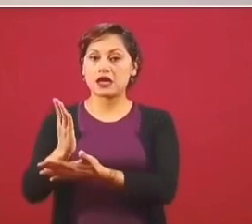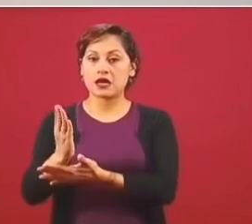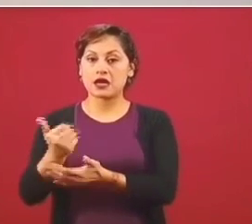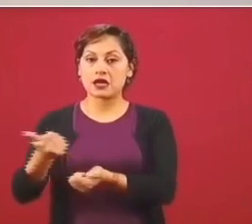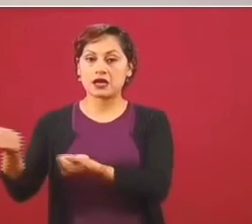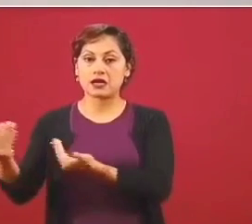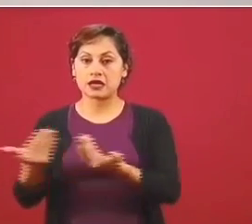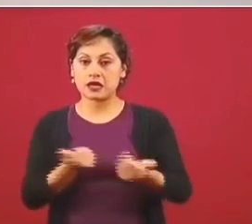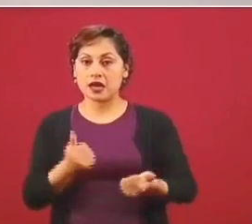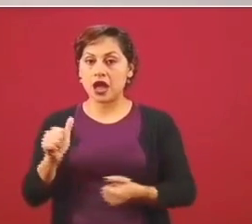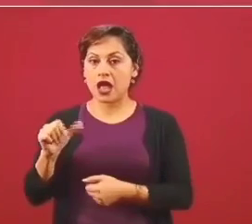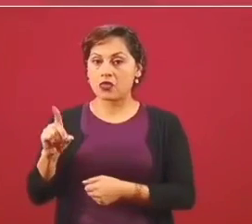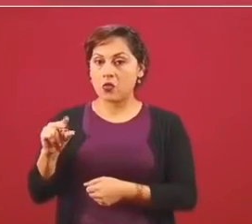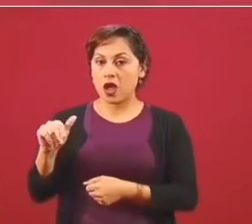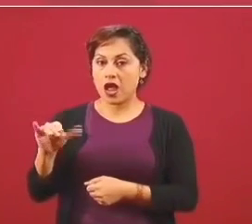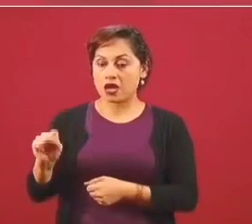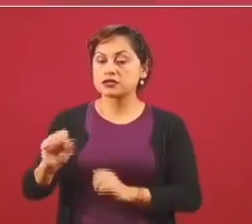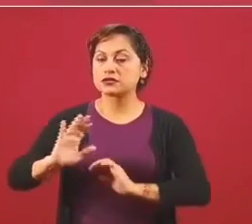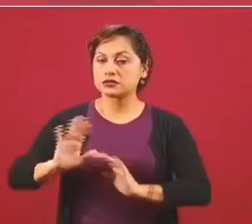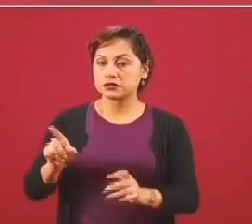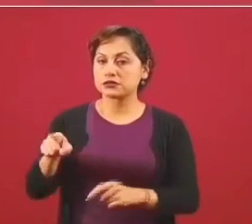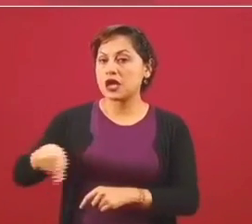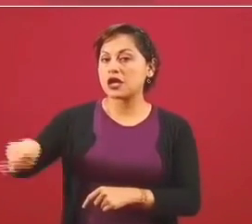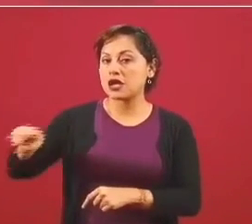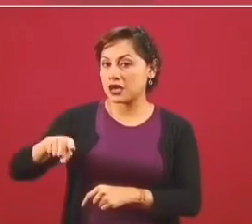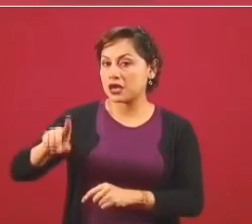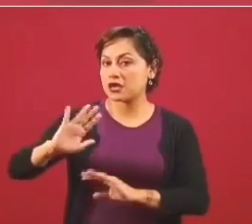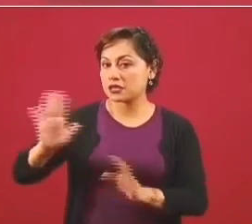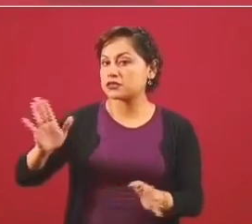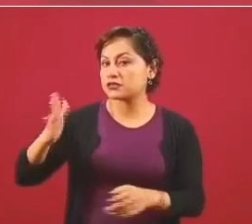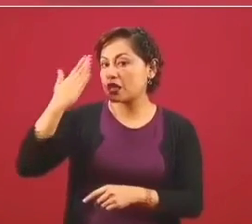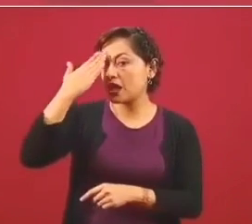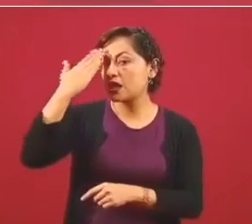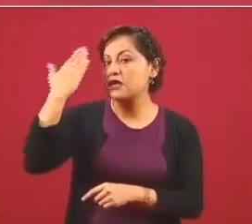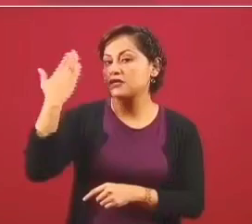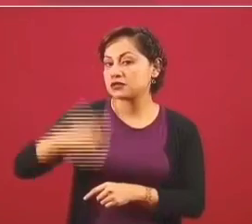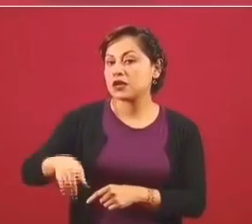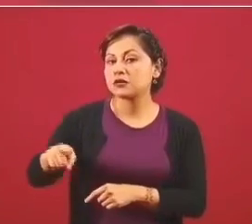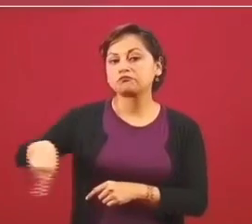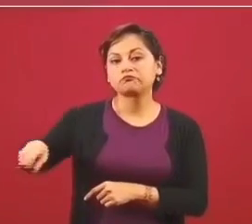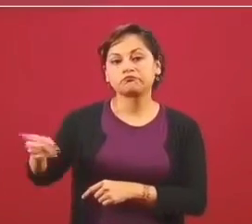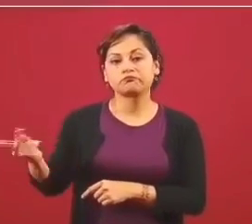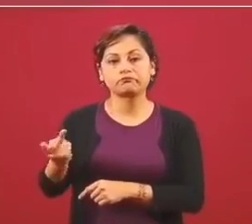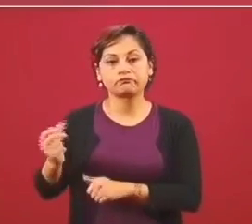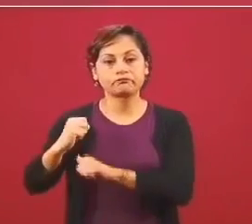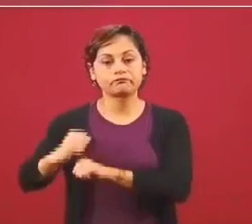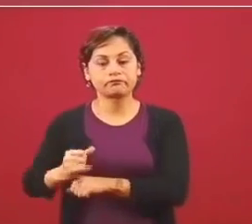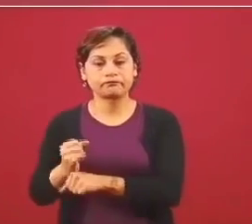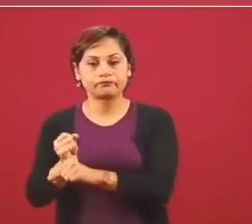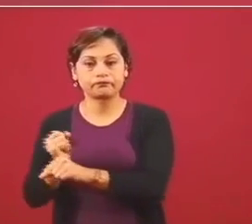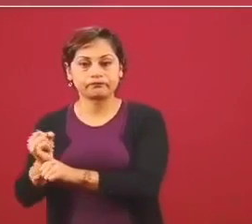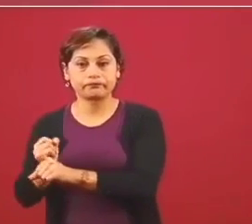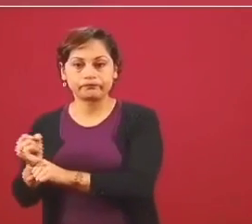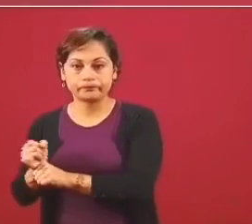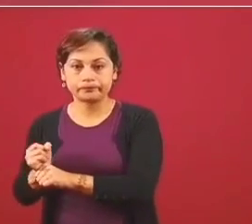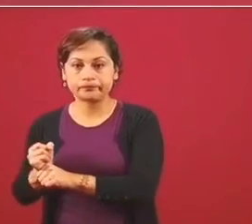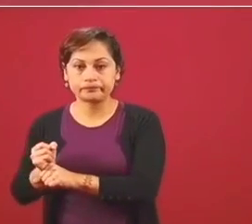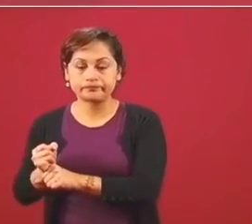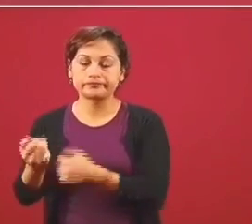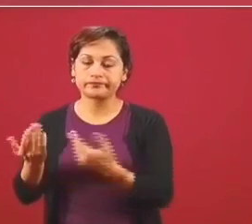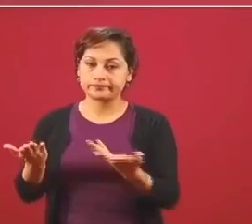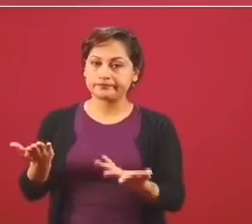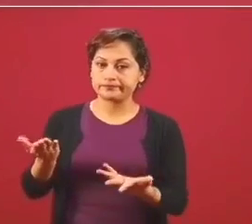asunto. Entonces, sí, limpiar de corrupción y decirle a todos